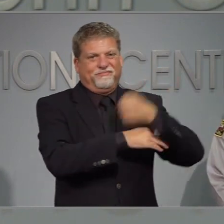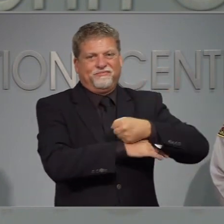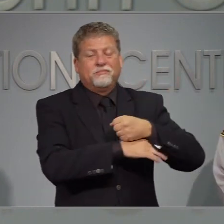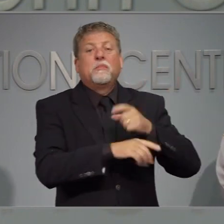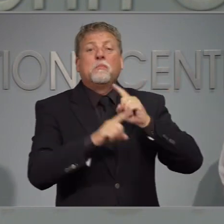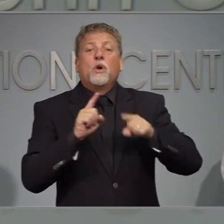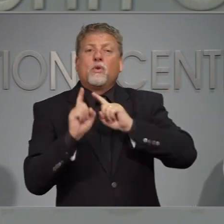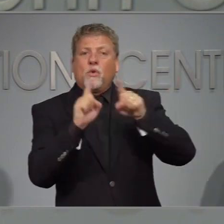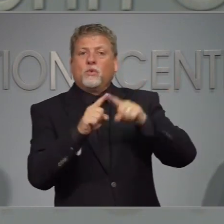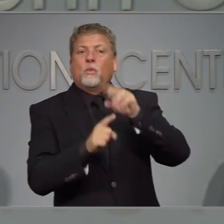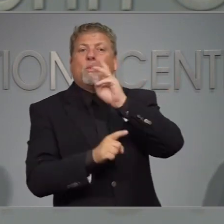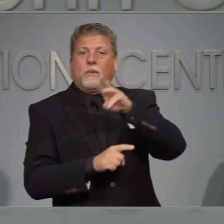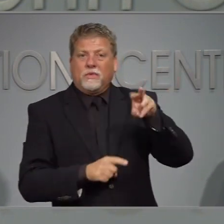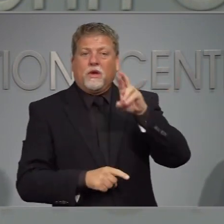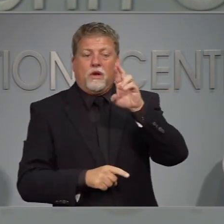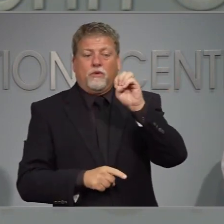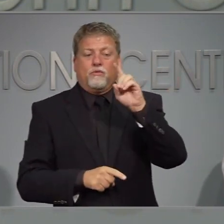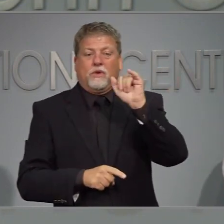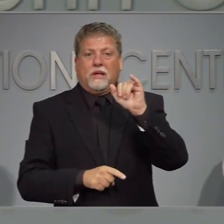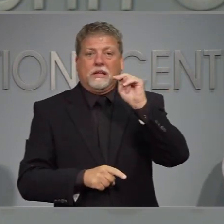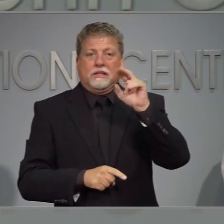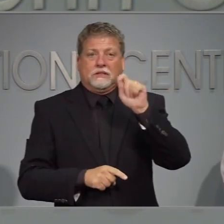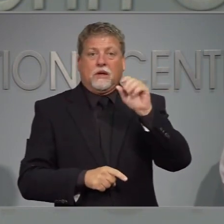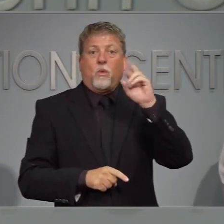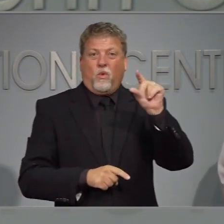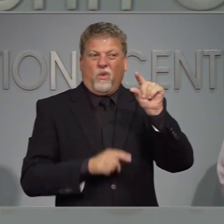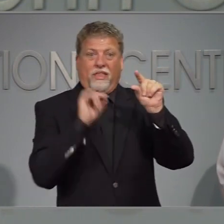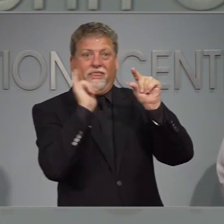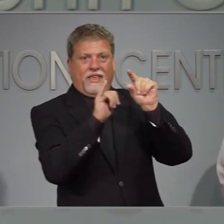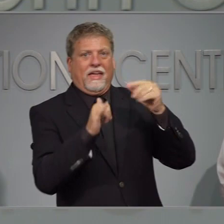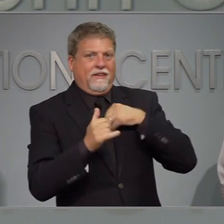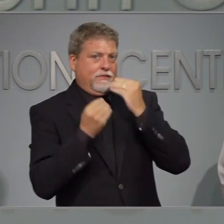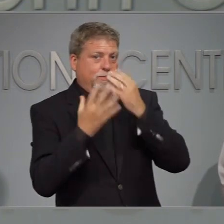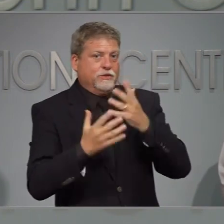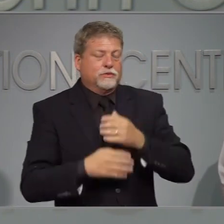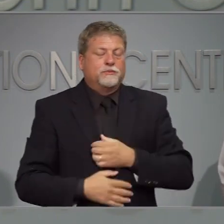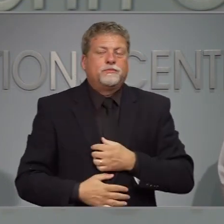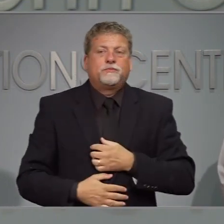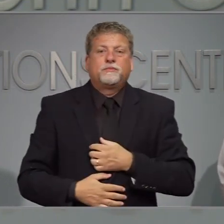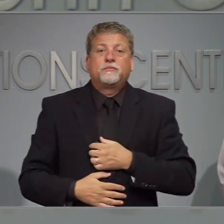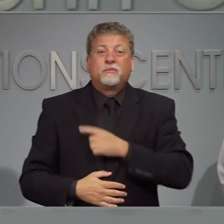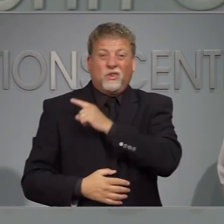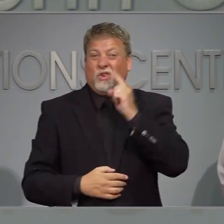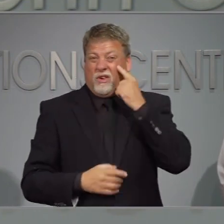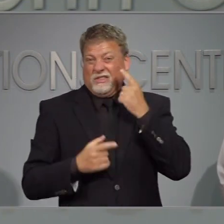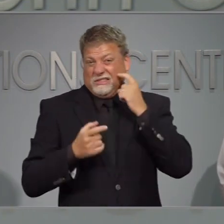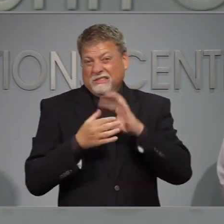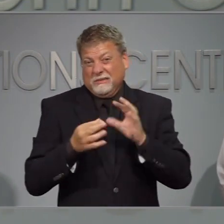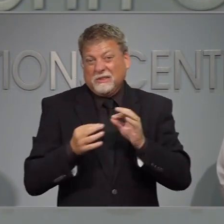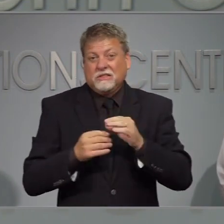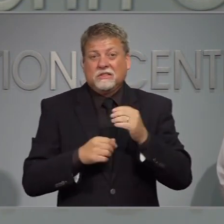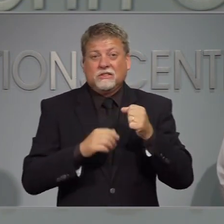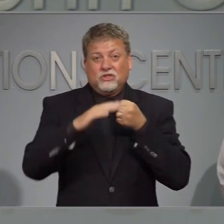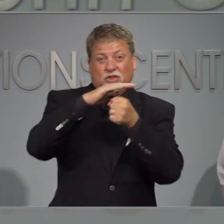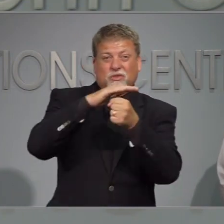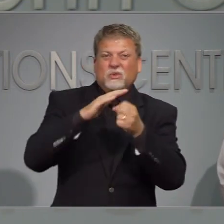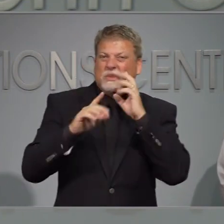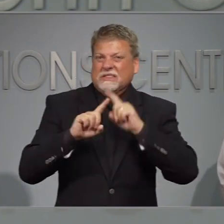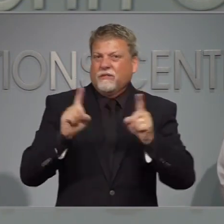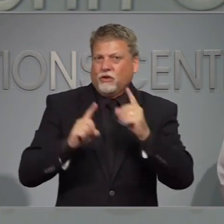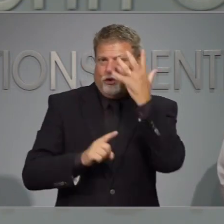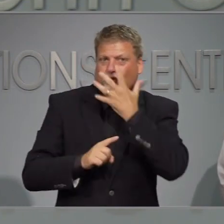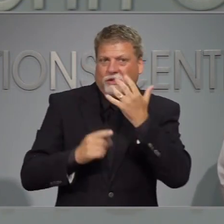emergencia y cómo prepararse en ReadyNC.org. Eje el COVID